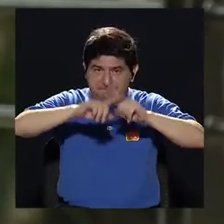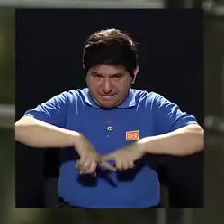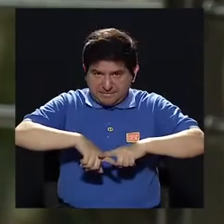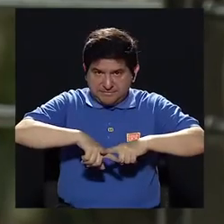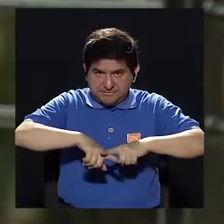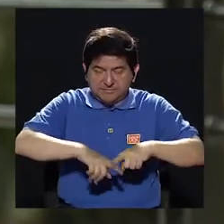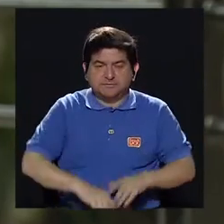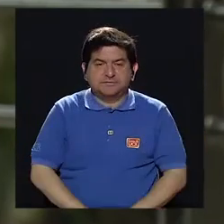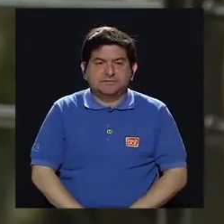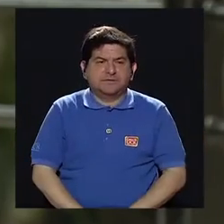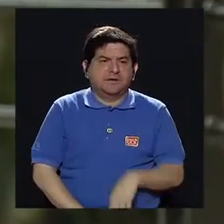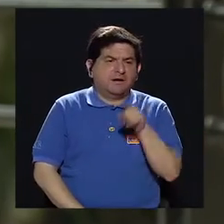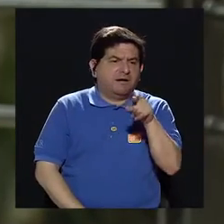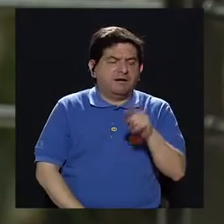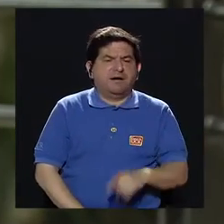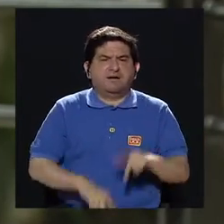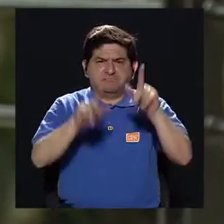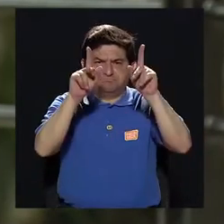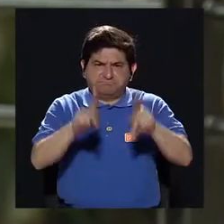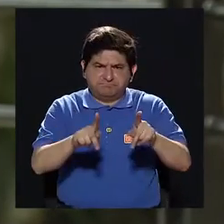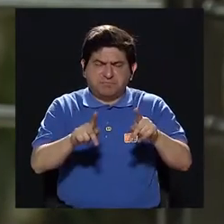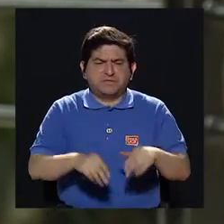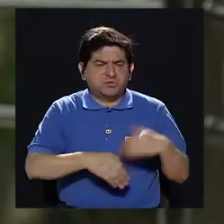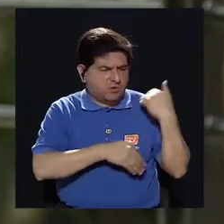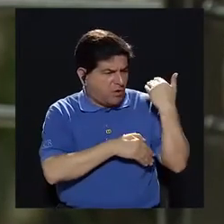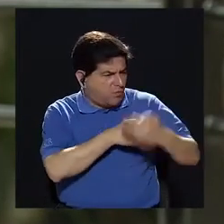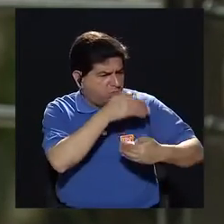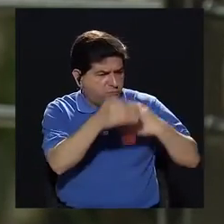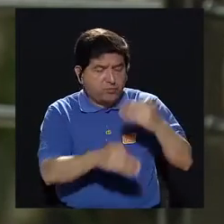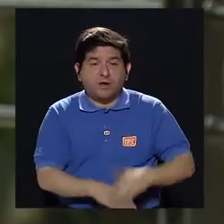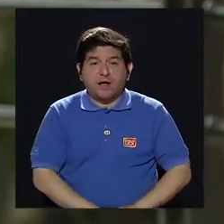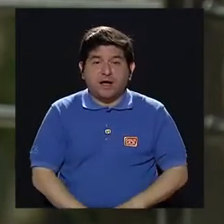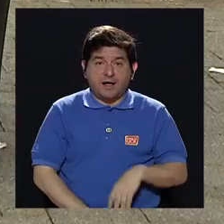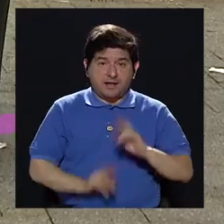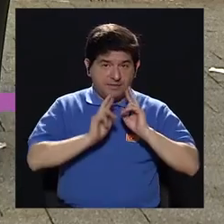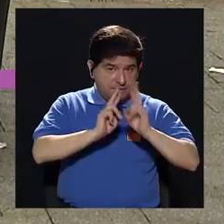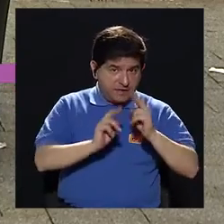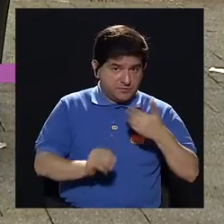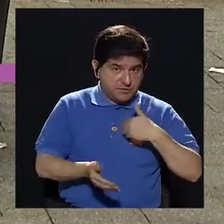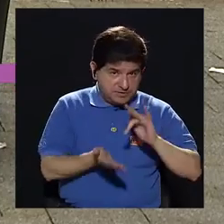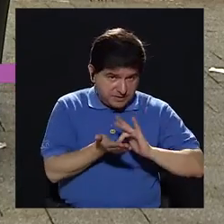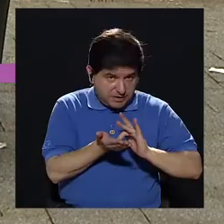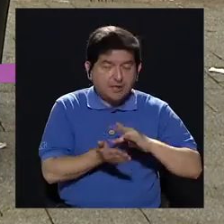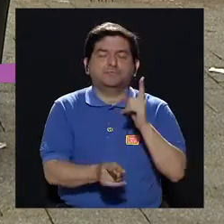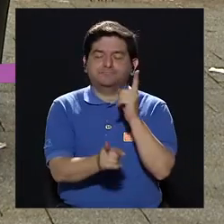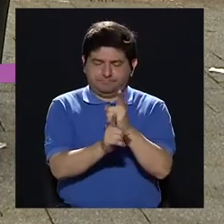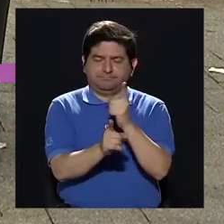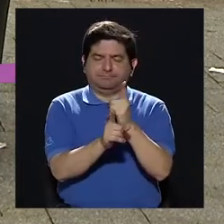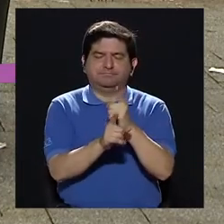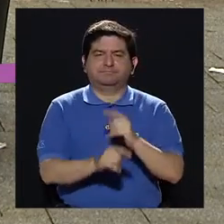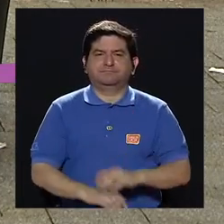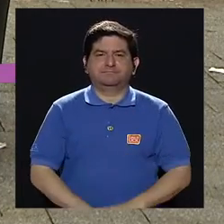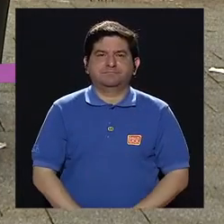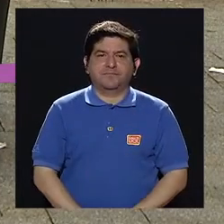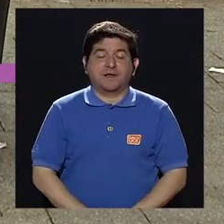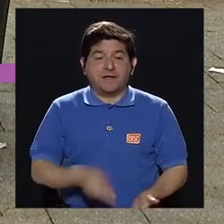cómo vaya el paciente, ¿verdad? Evolucionando. De su respuesta. Ajá. Pueden ser